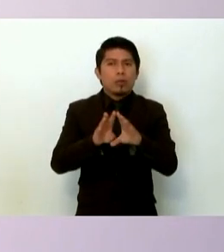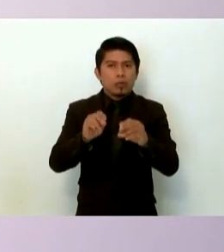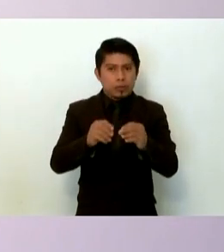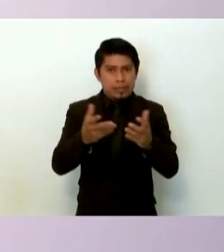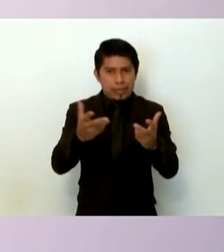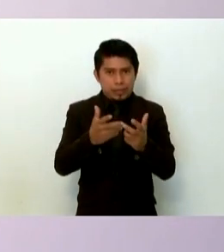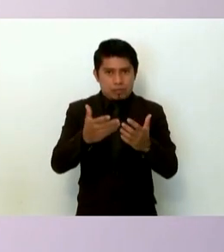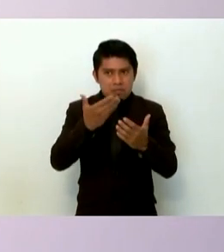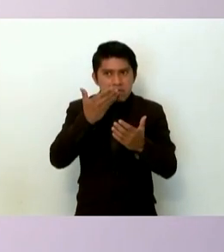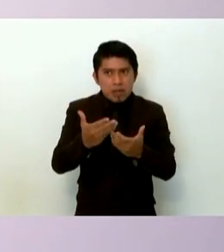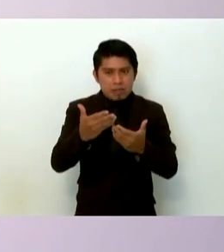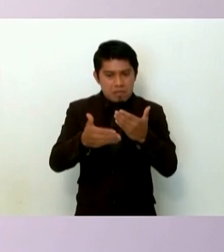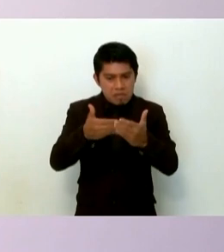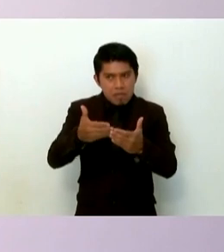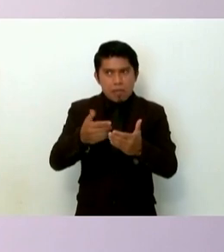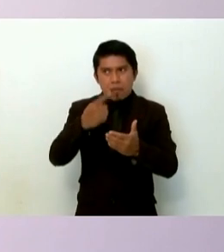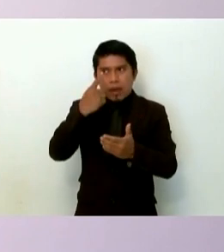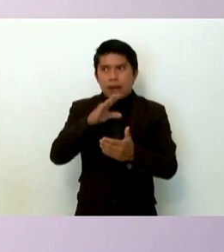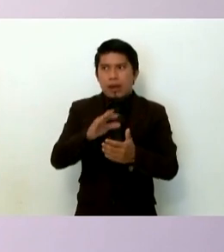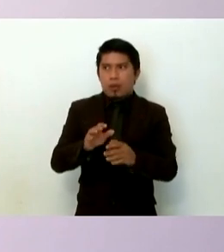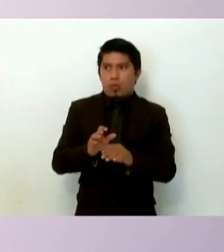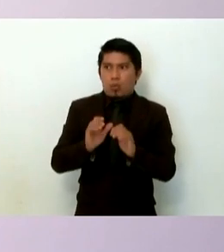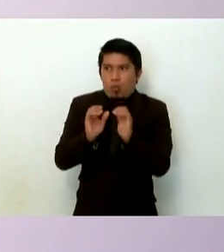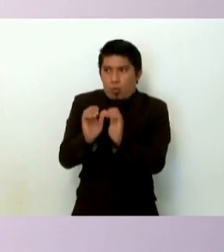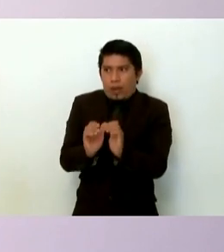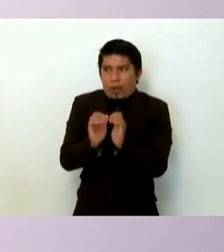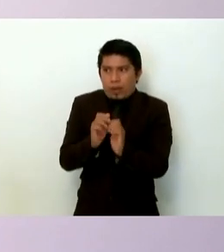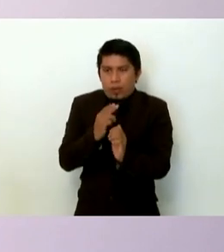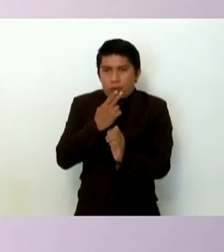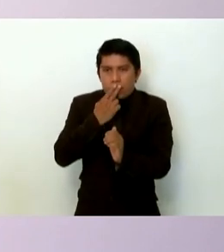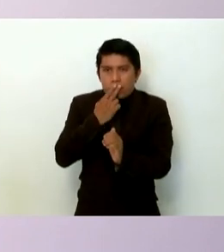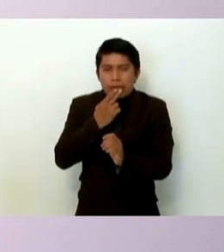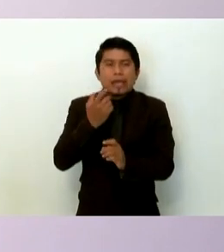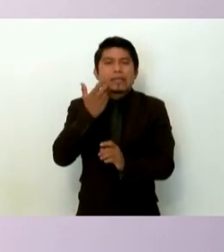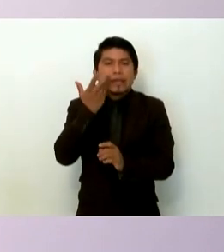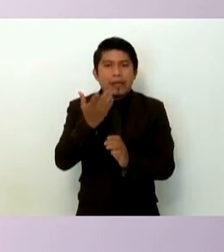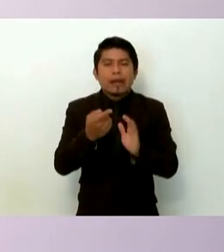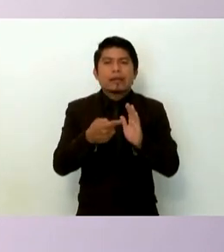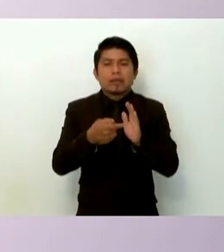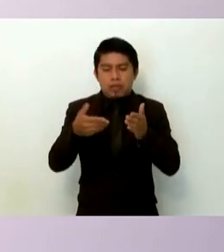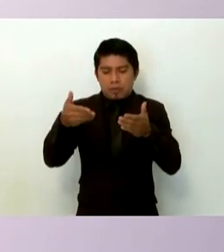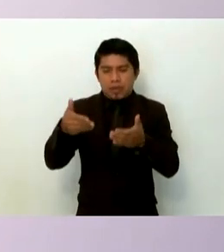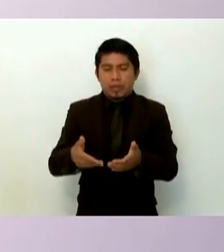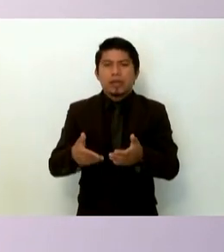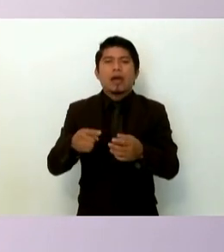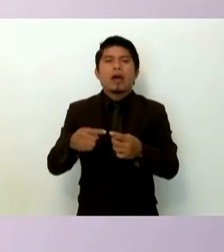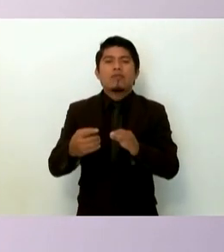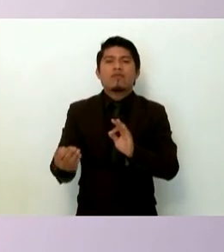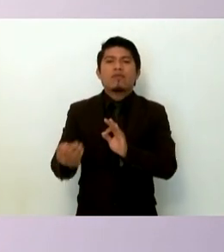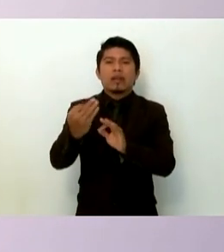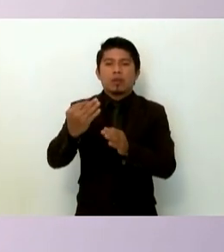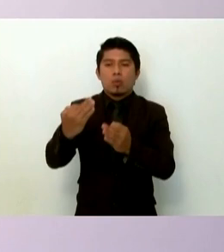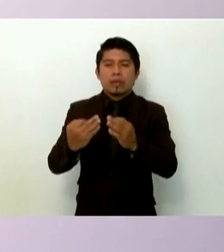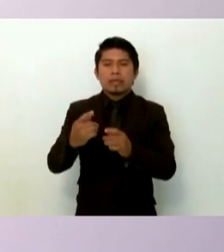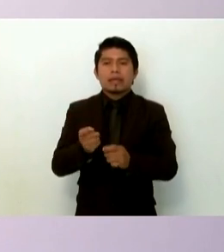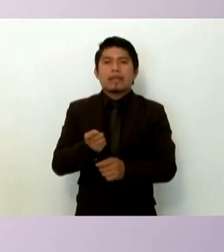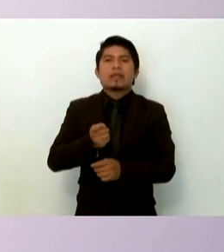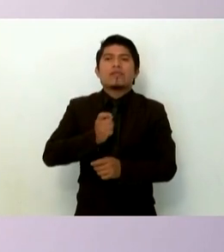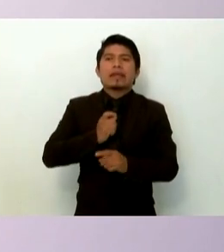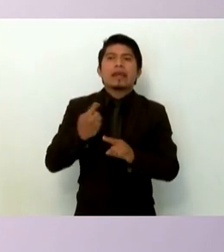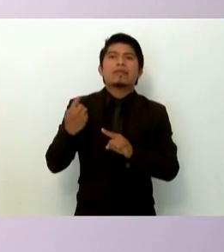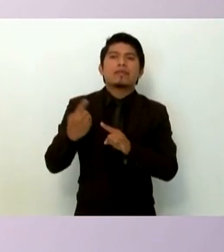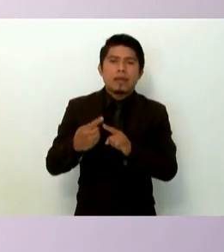condiciones para preservar la reserva queriendo que se presenten ante el juez se identifiquen